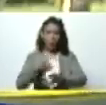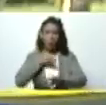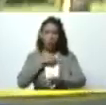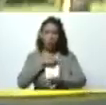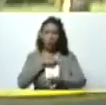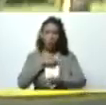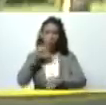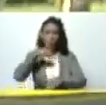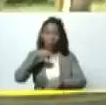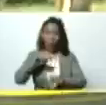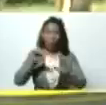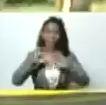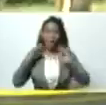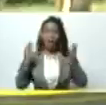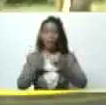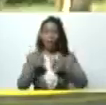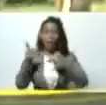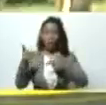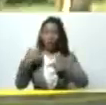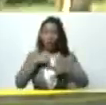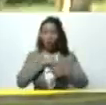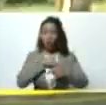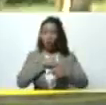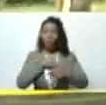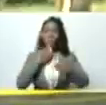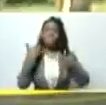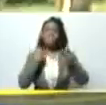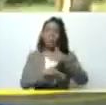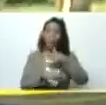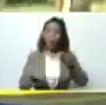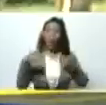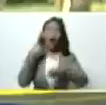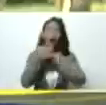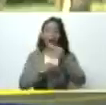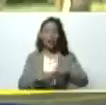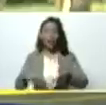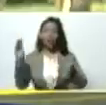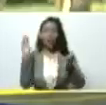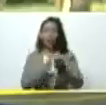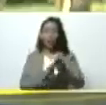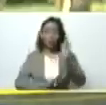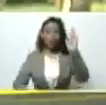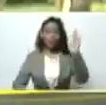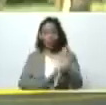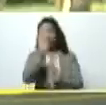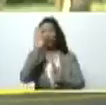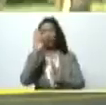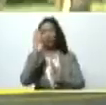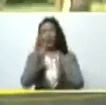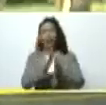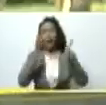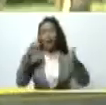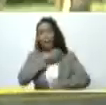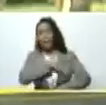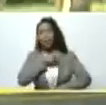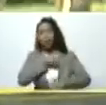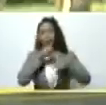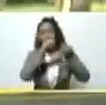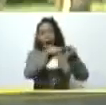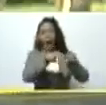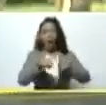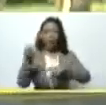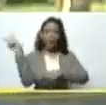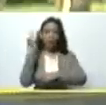pandemia que es eso para nosotros vamos a relanzar por todo lo alto la gran misión agro venezuela